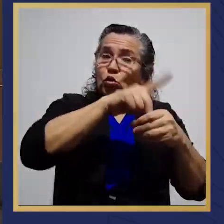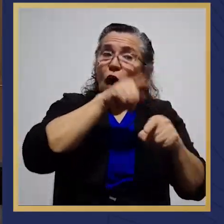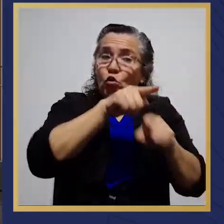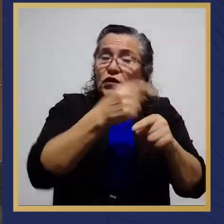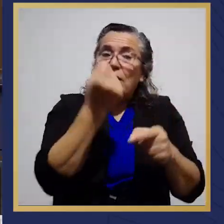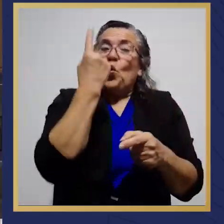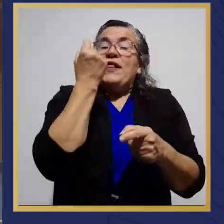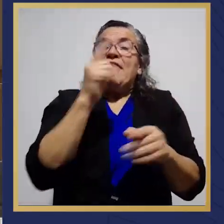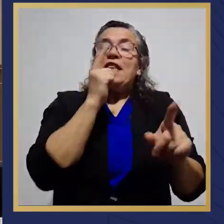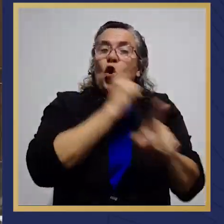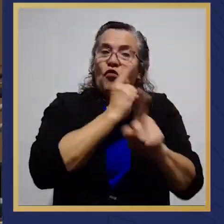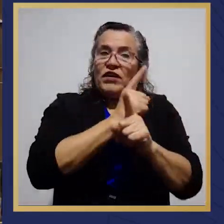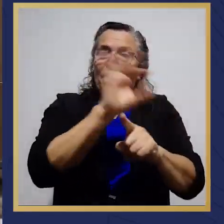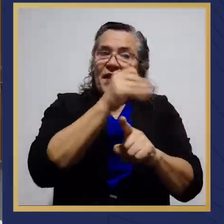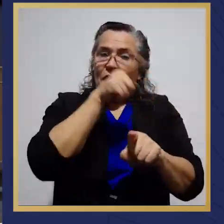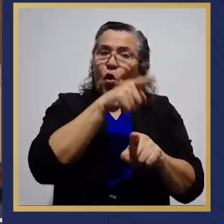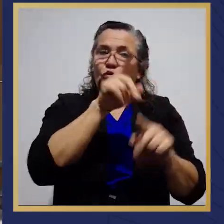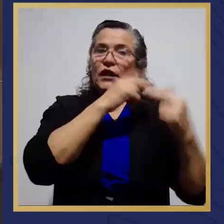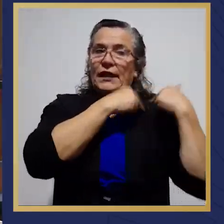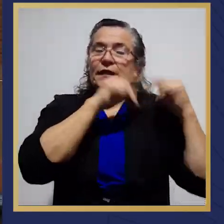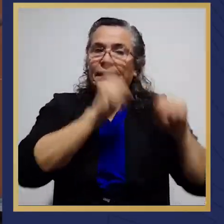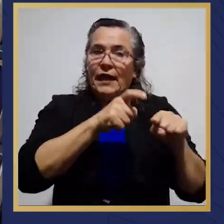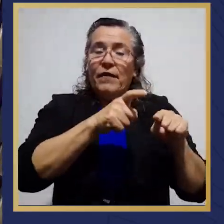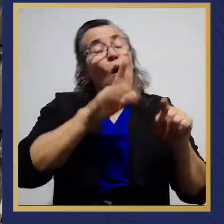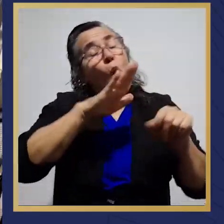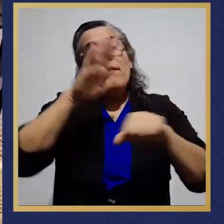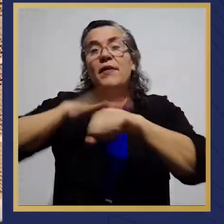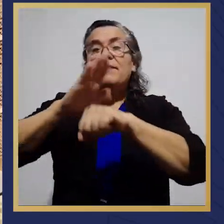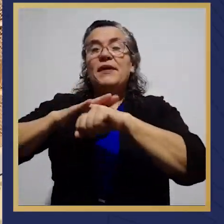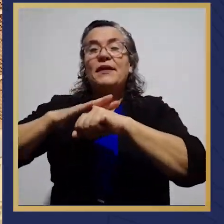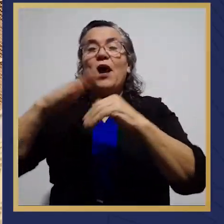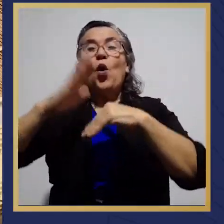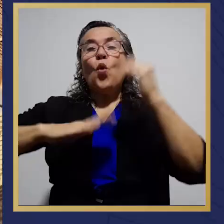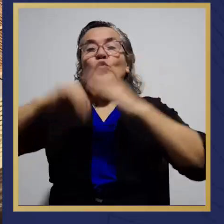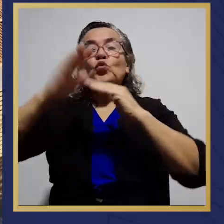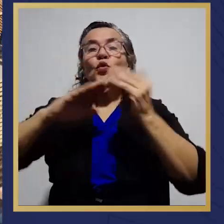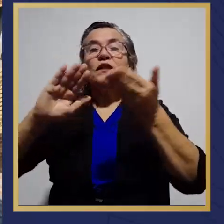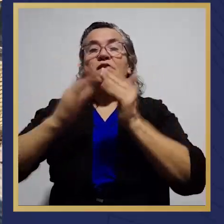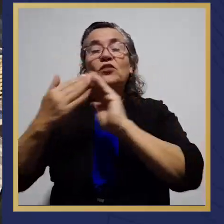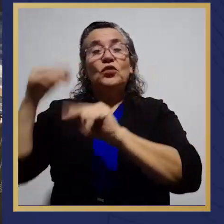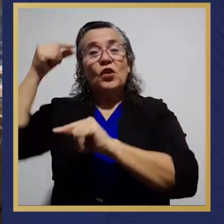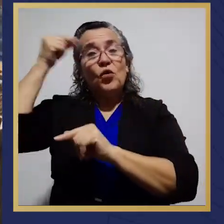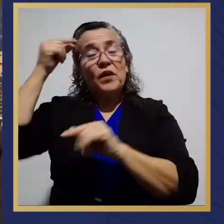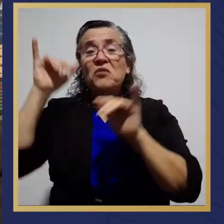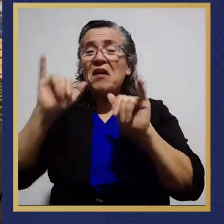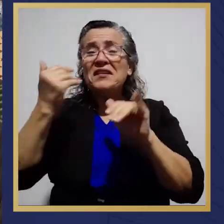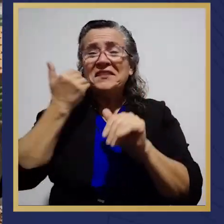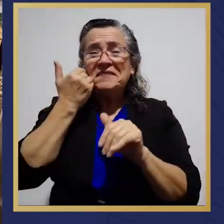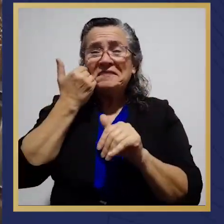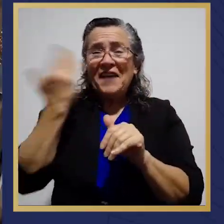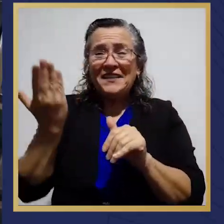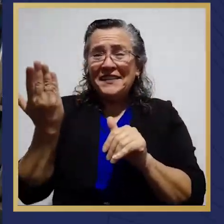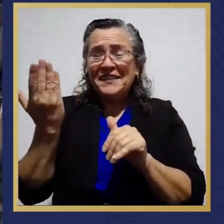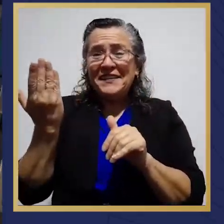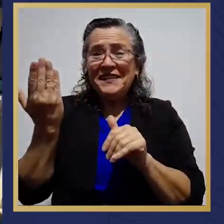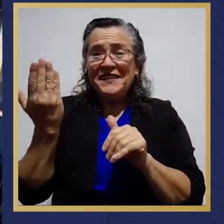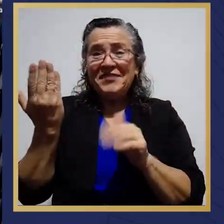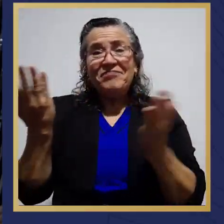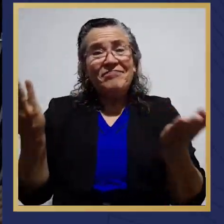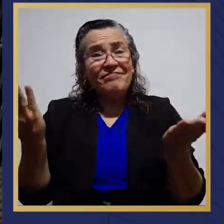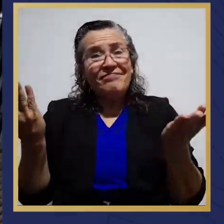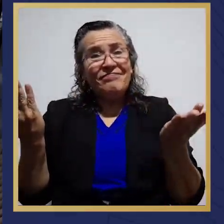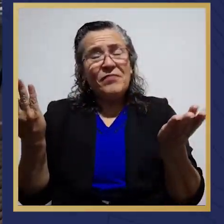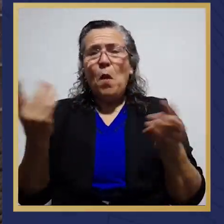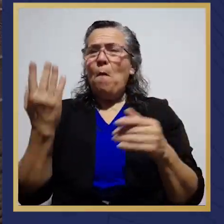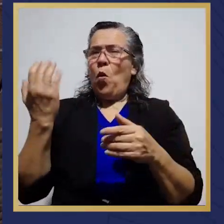interprete esto correctamente como les corresponde o denos permiso de construir ciudad gobierno. Así de fácil,